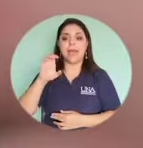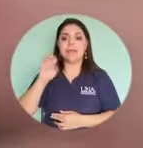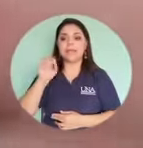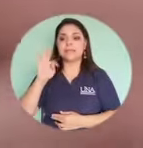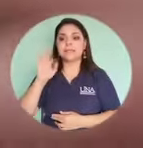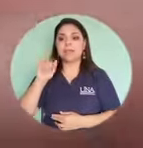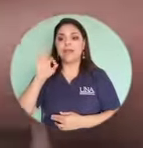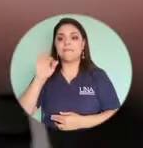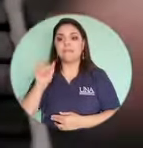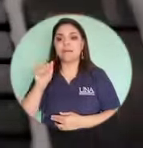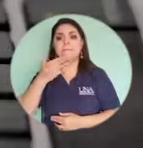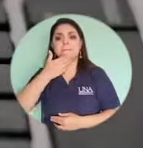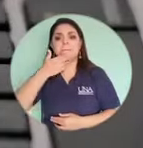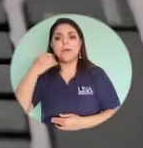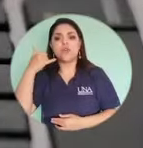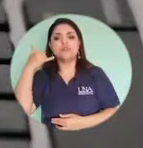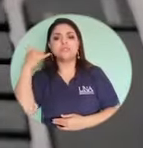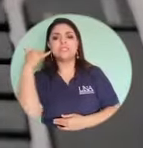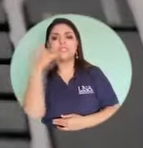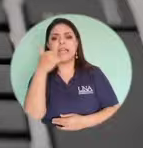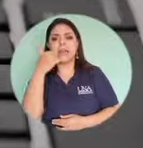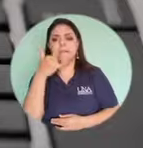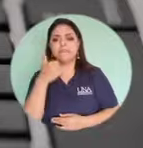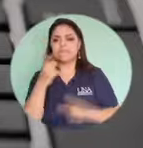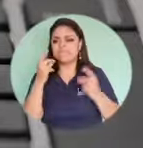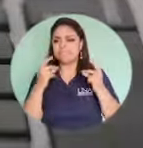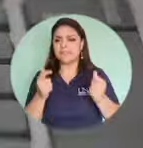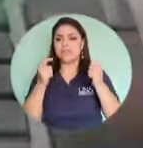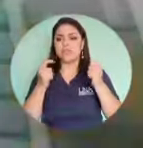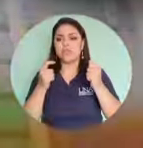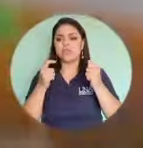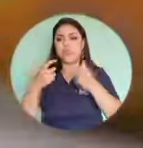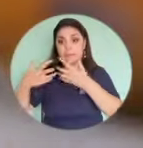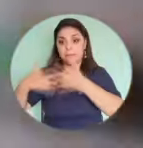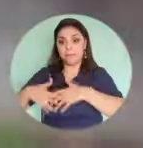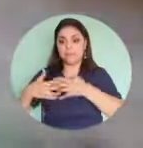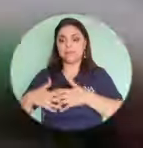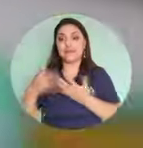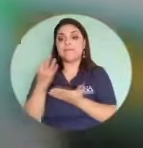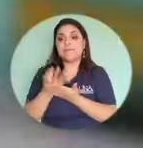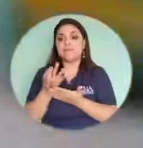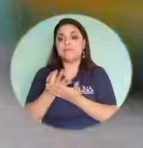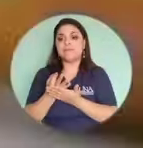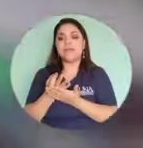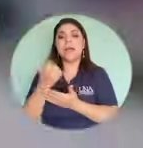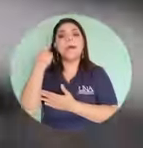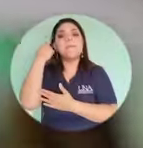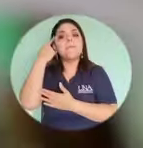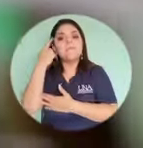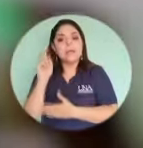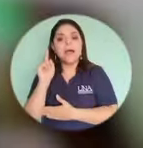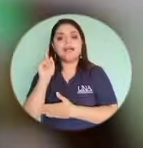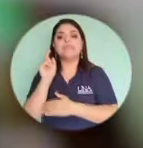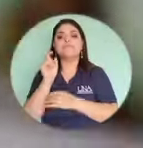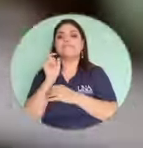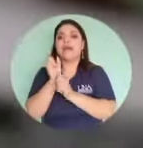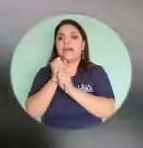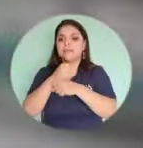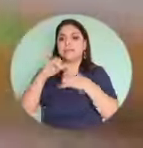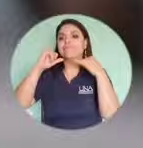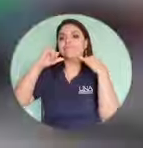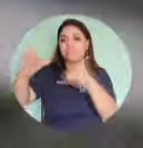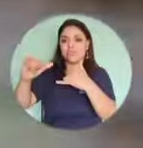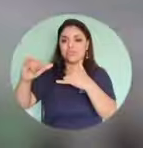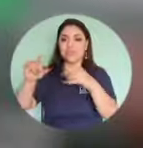delito de la estafa, bueno, comunicarse de manera inmediata con la entidad financiera para proceder con el trámite respectivo,